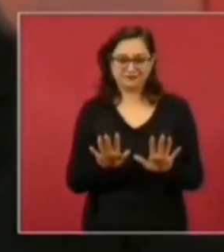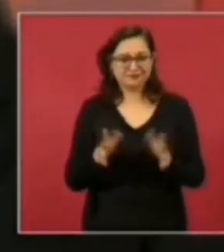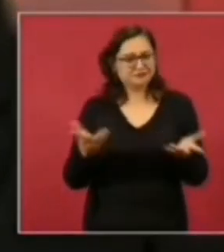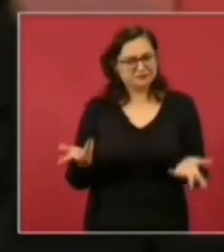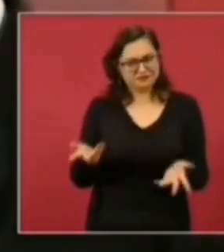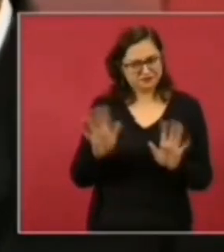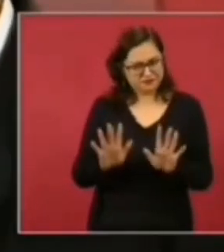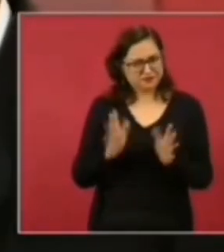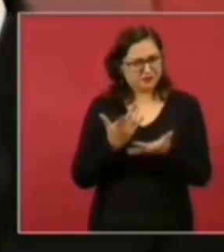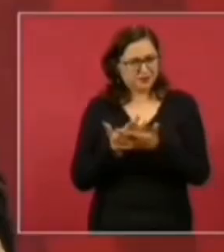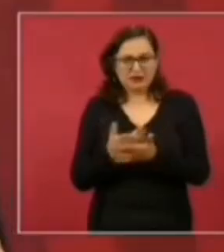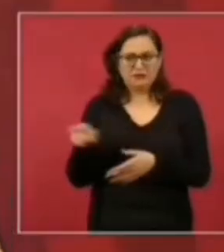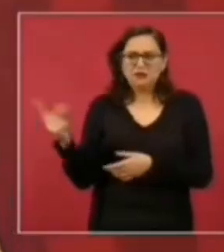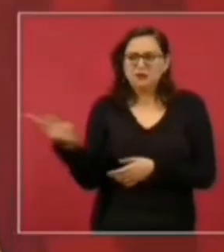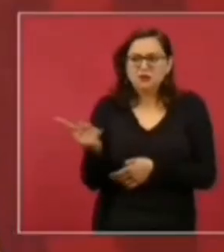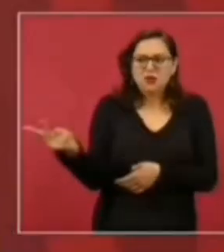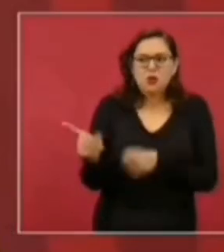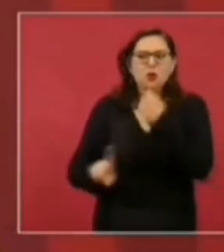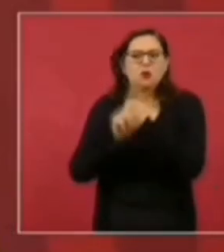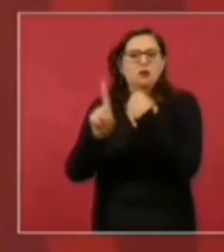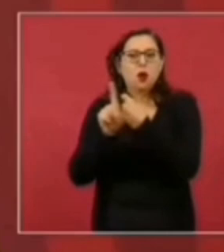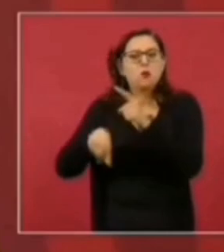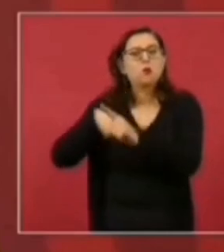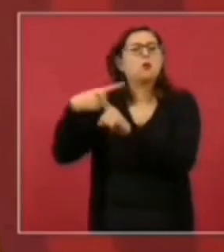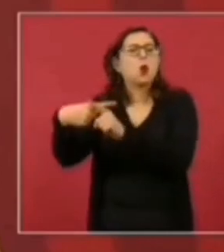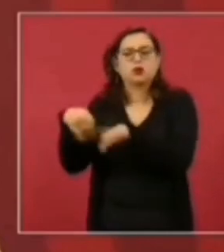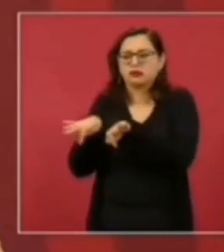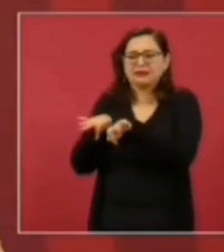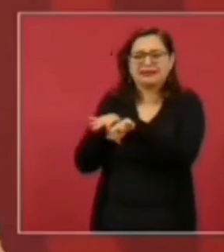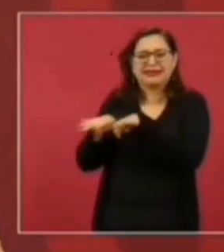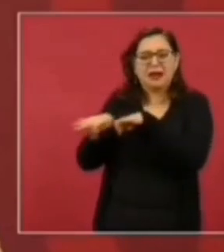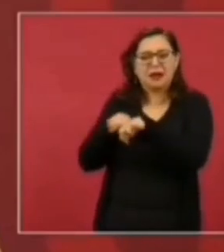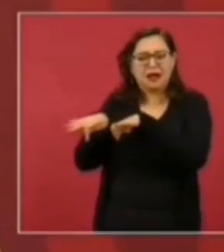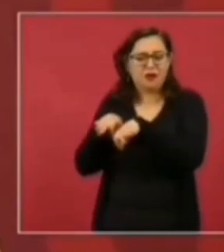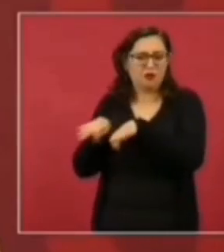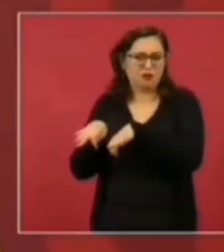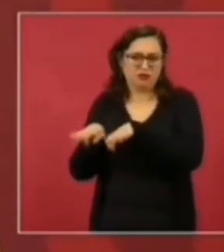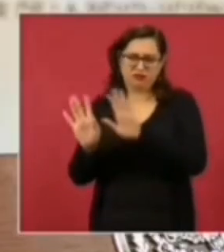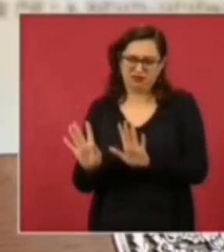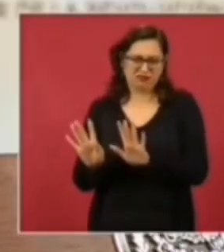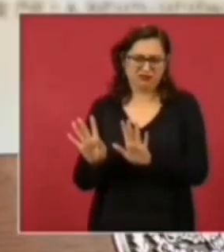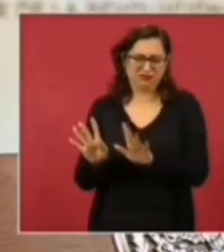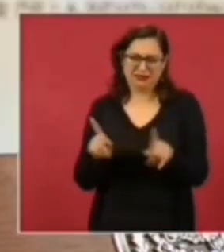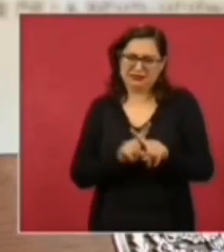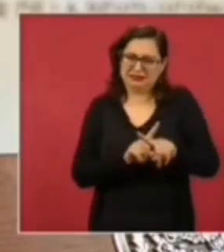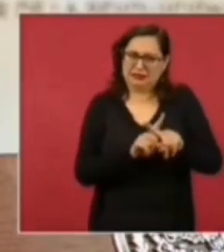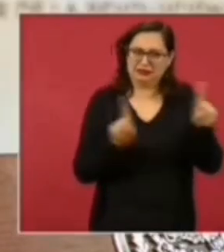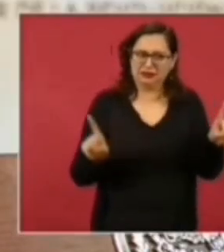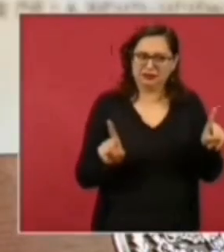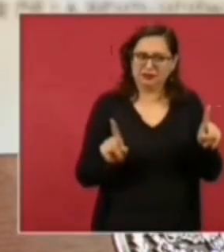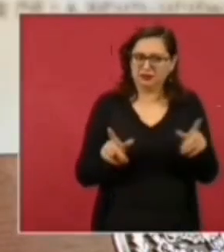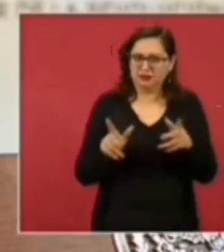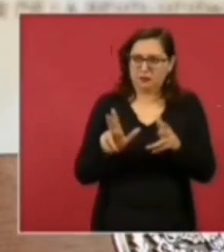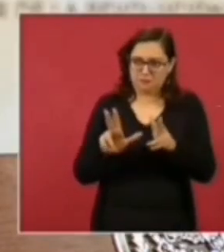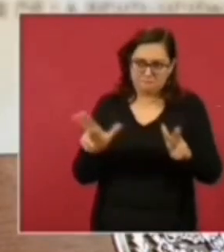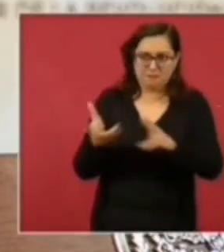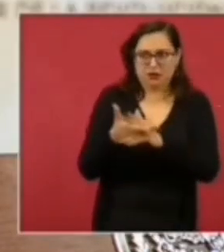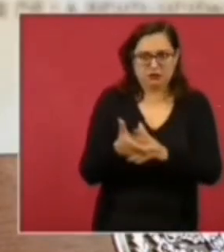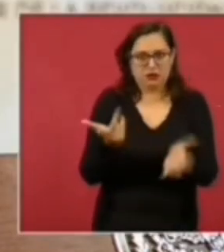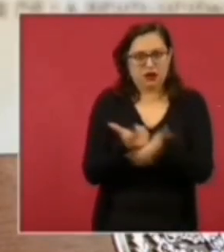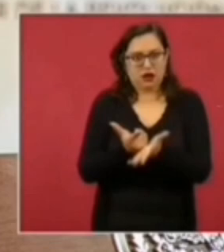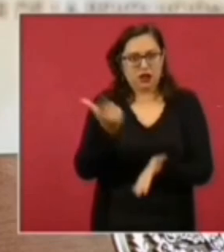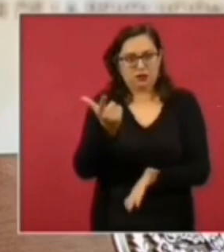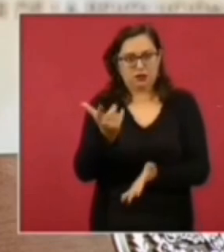periodistas. El más reciente fue el de Lourdes Maldonado, comunicadora a quien asesinaron en Tijuana, Baja